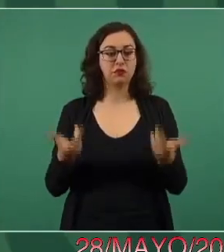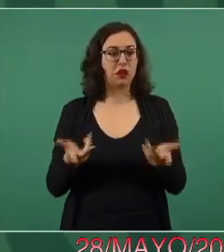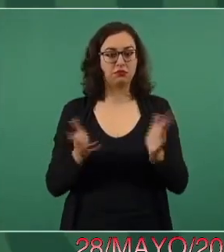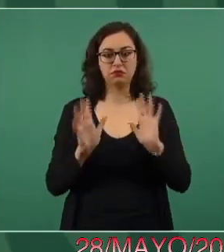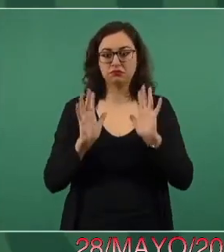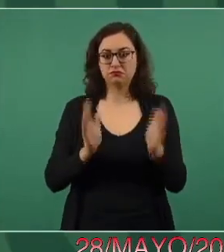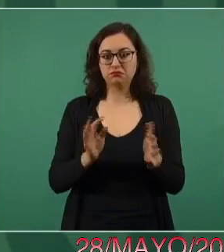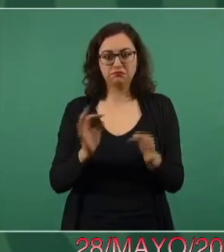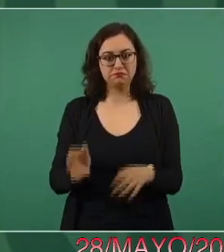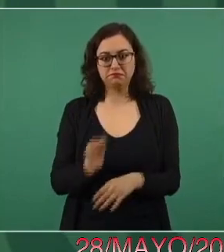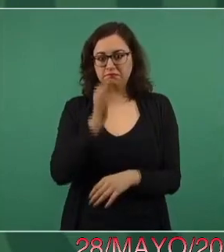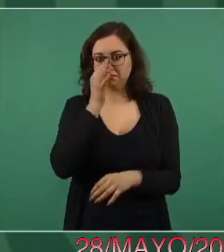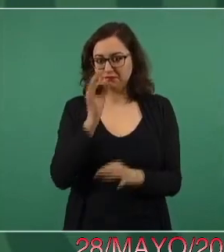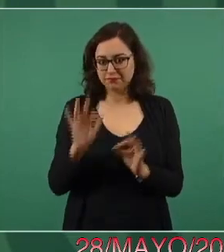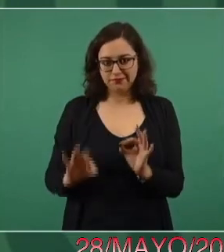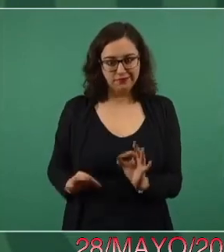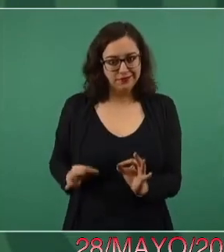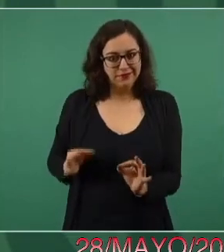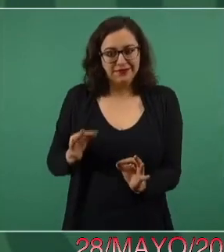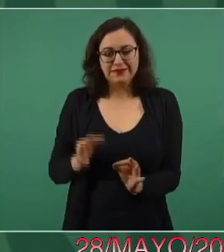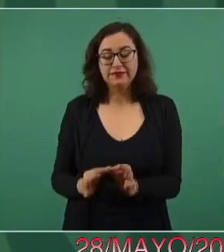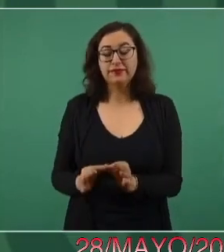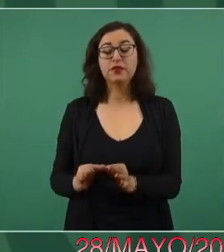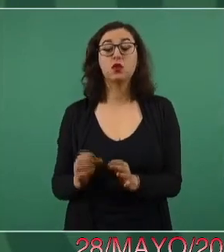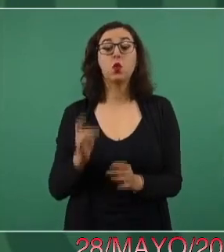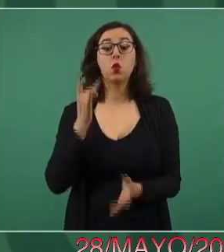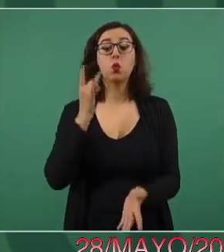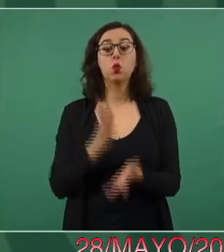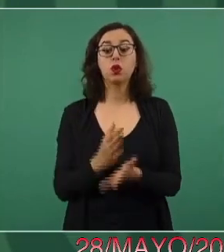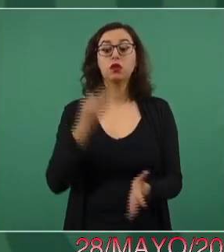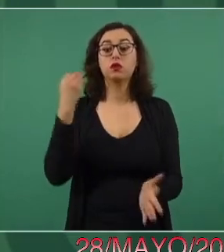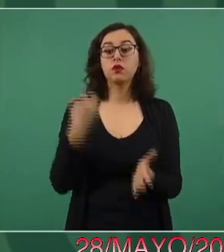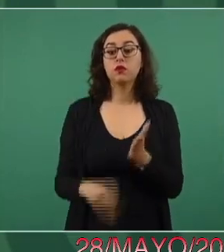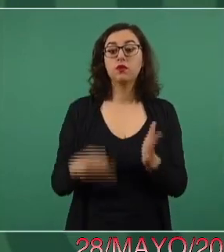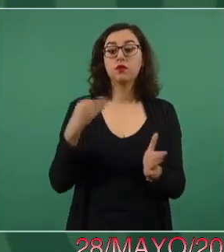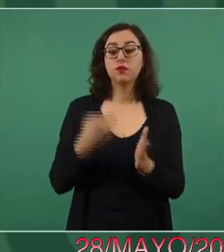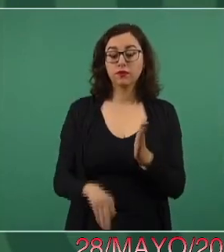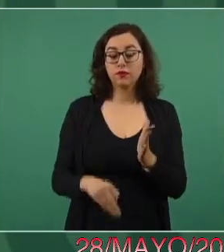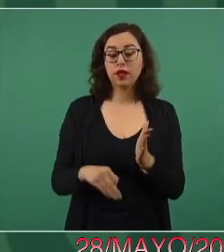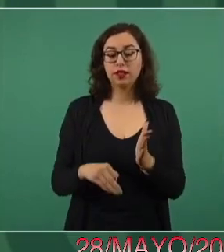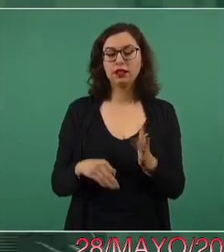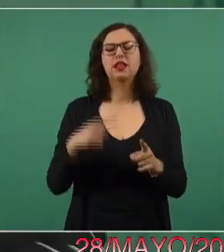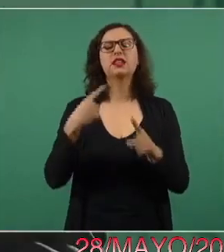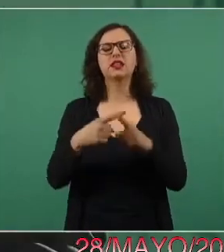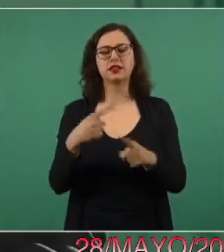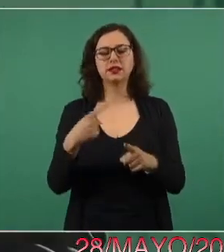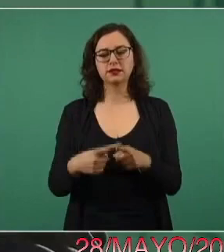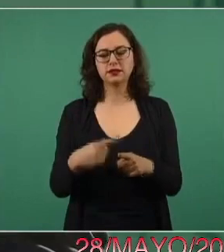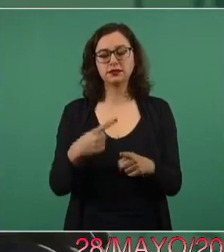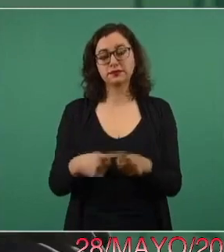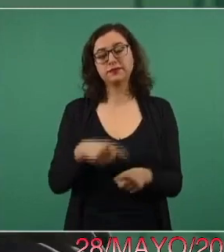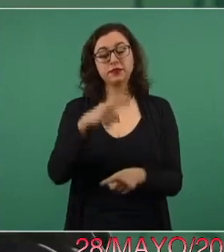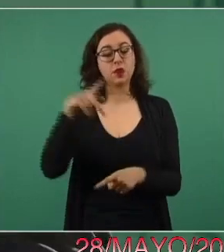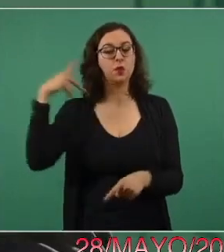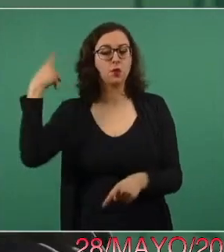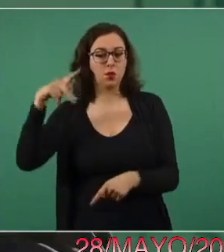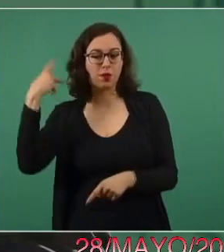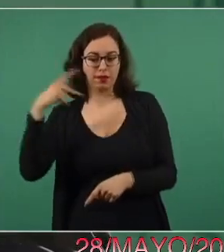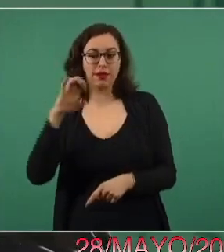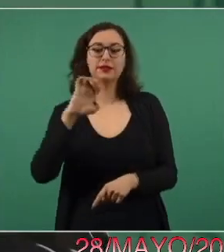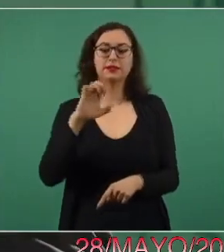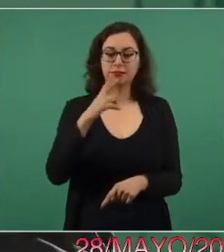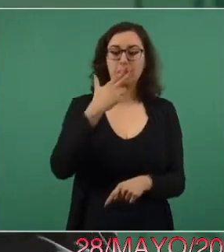sólo falta concluir la vacunación, como aquí se informó, en Puebla y en